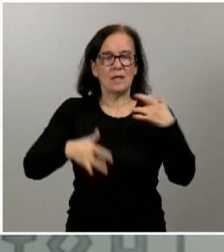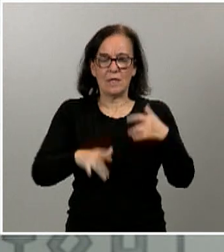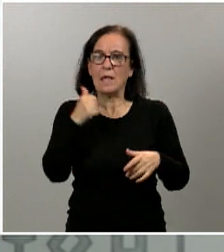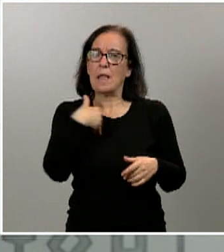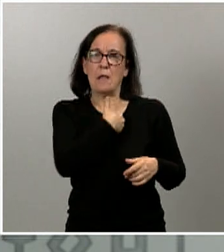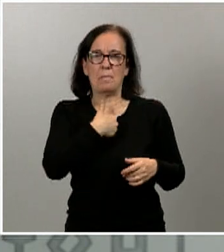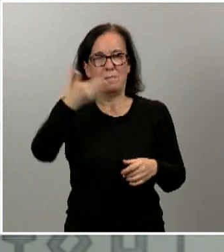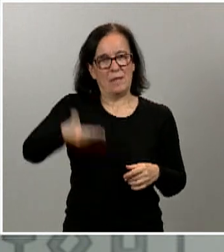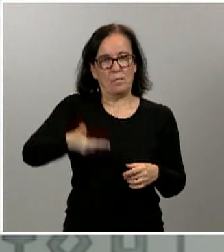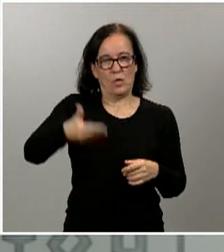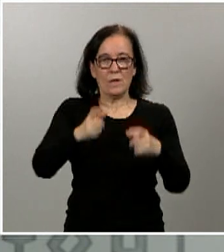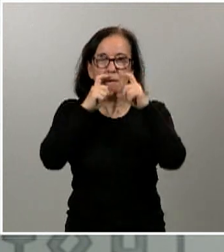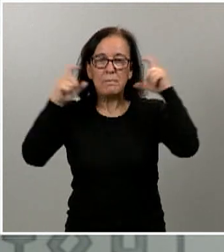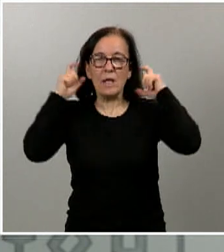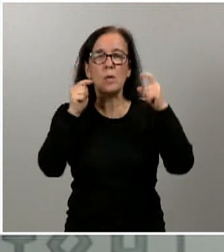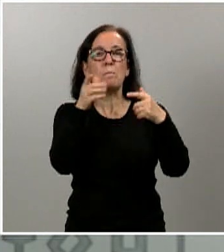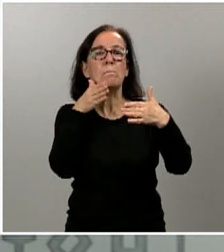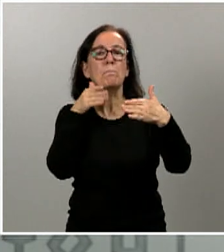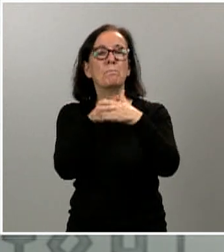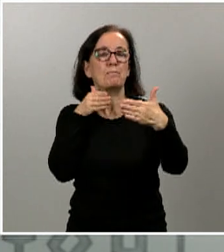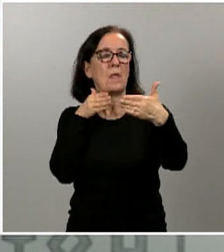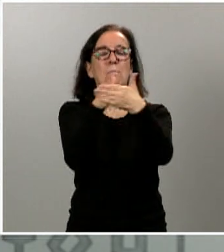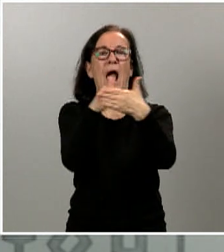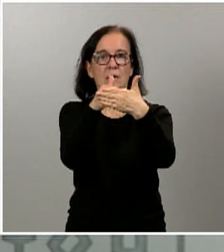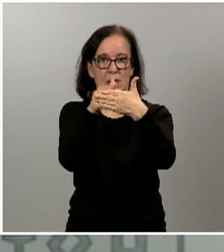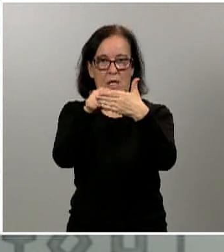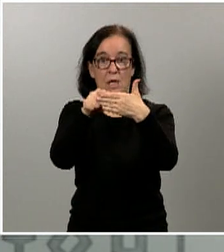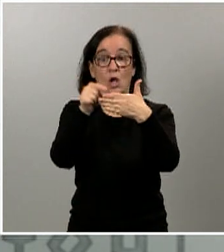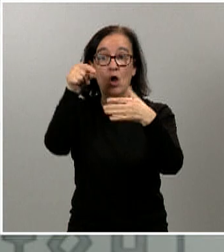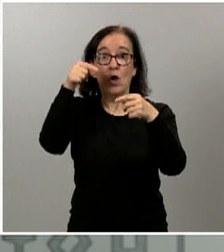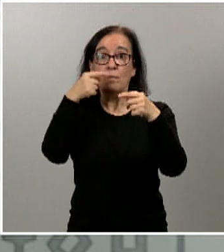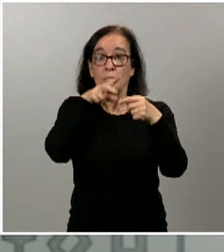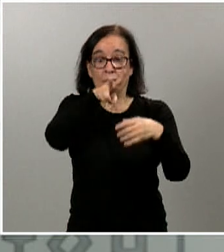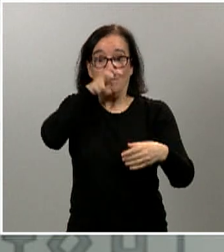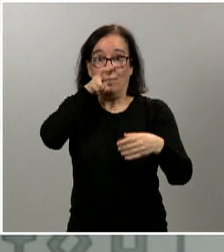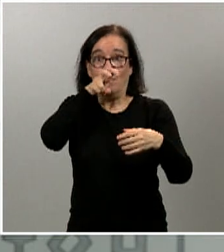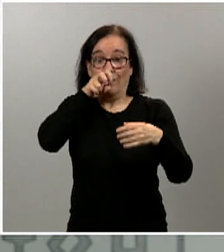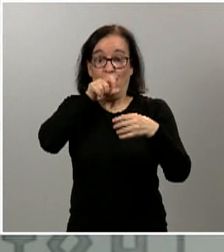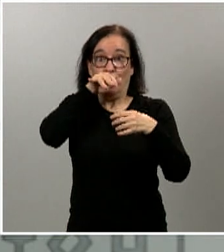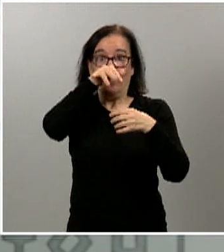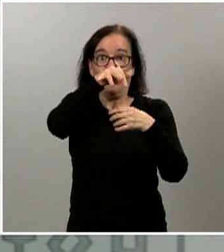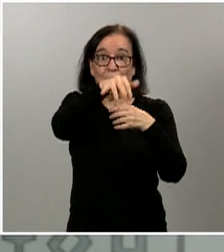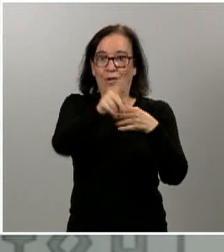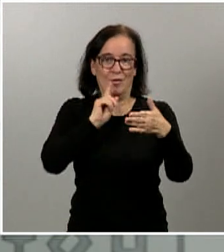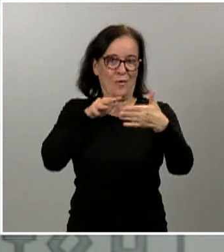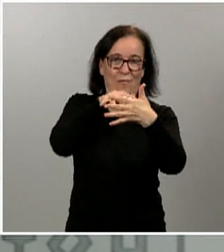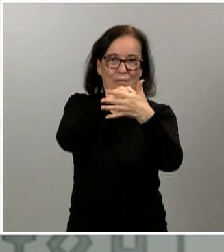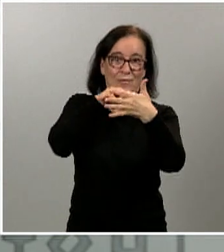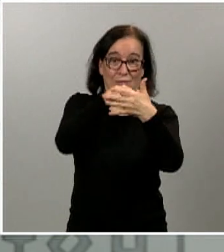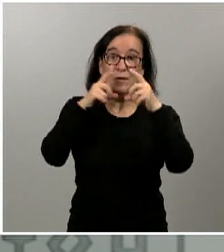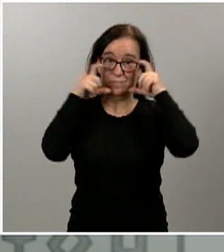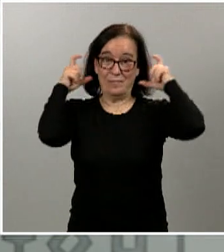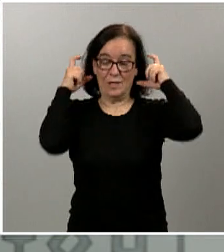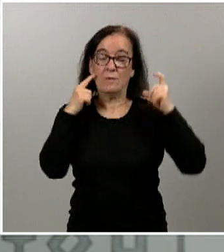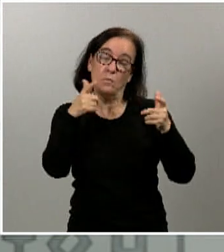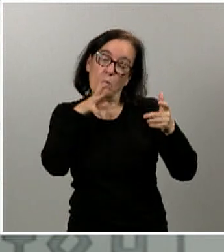mascarillas como una barrera para esa dispersión de las gotitas respiratorias. Entonces, en ese sentido, sí que se está recomendando